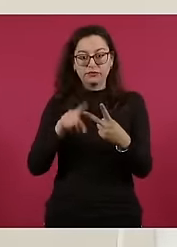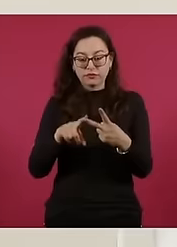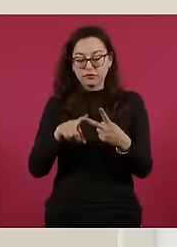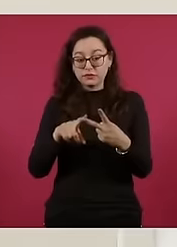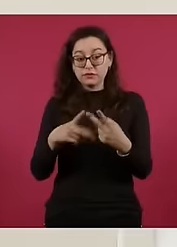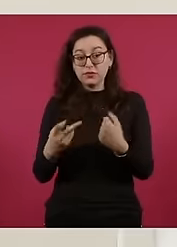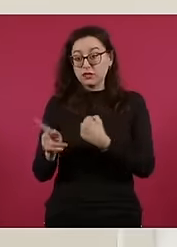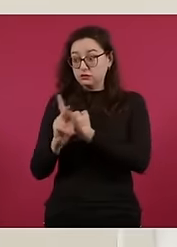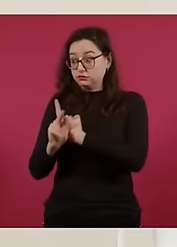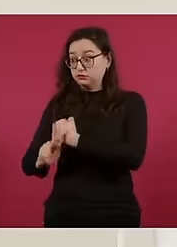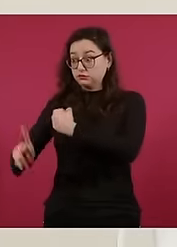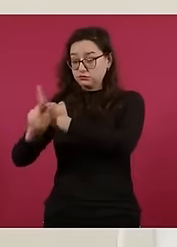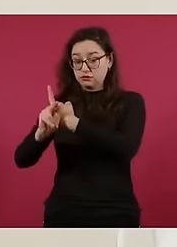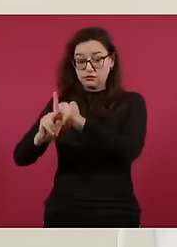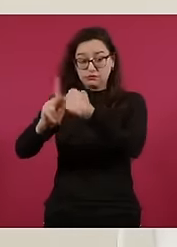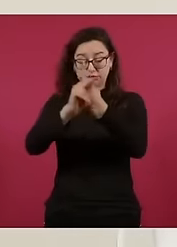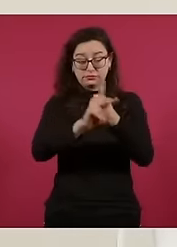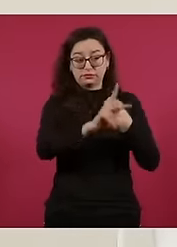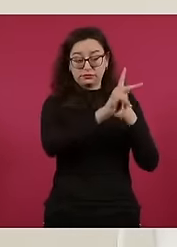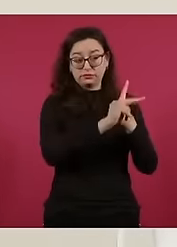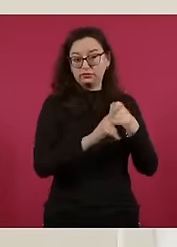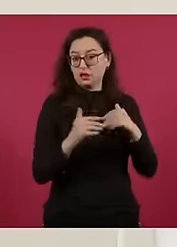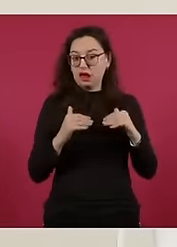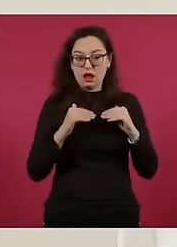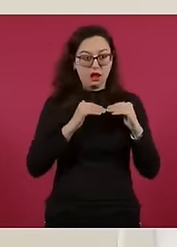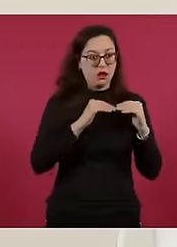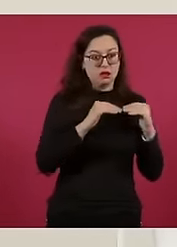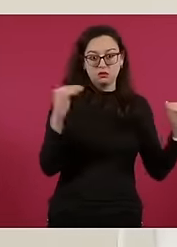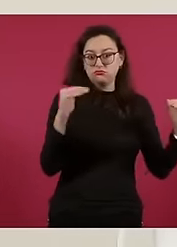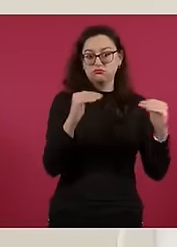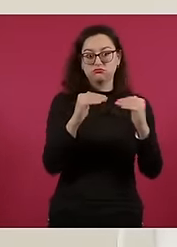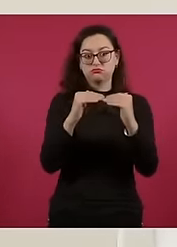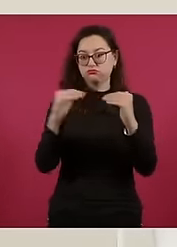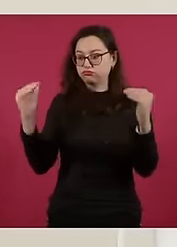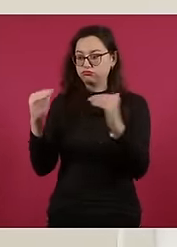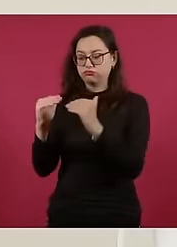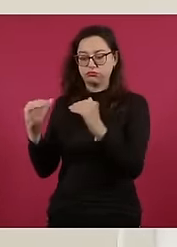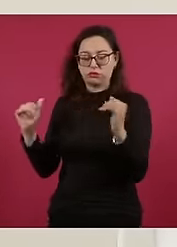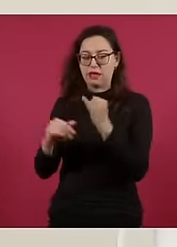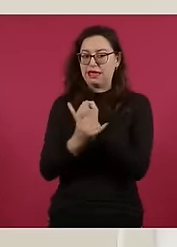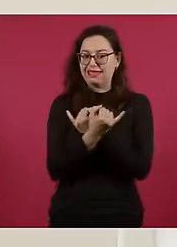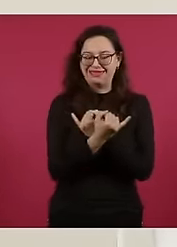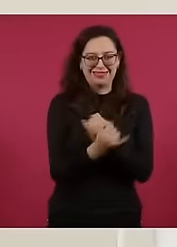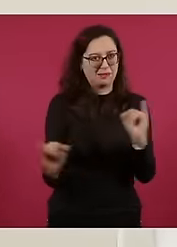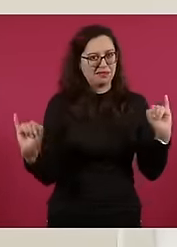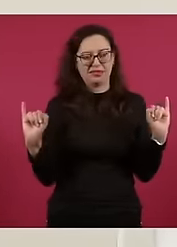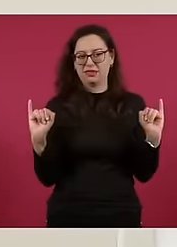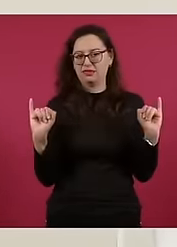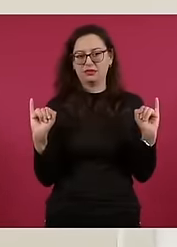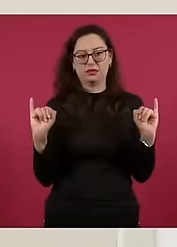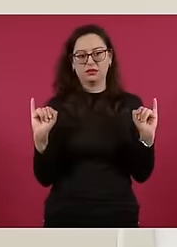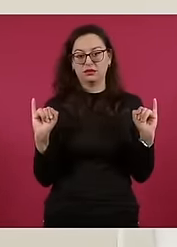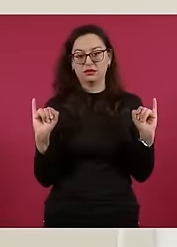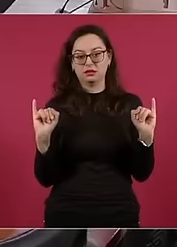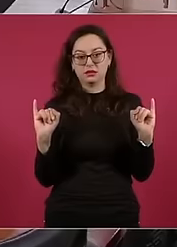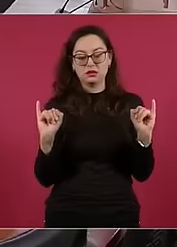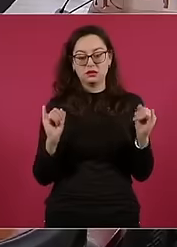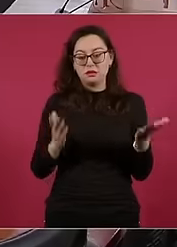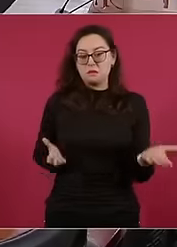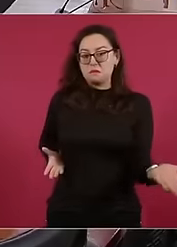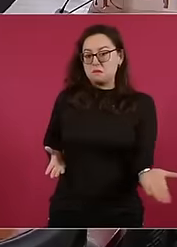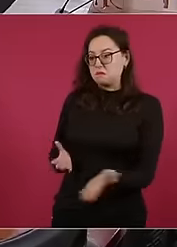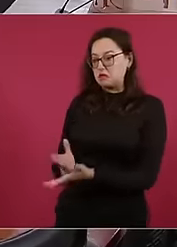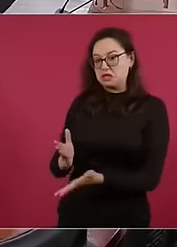para actuar de manera independiente sin injerencias